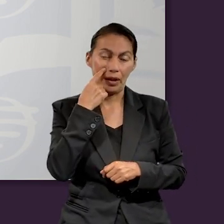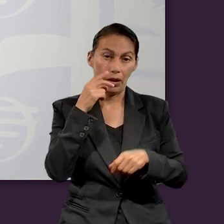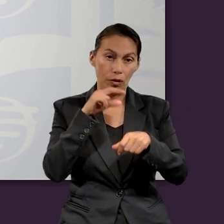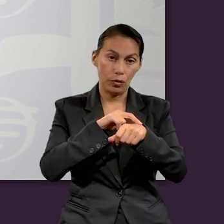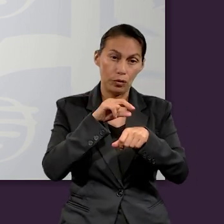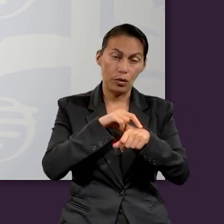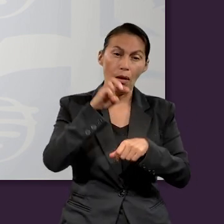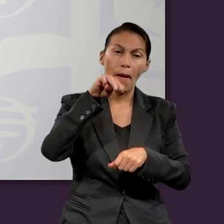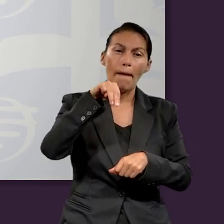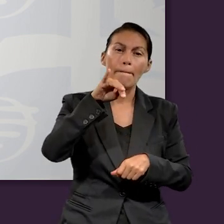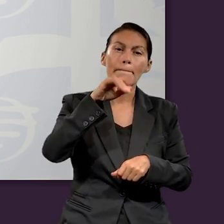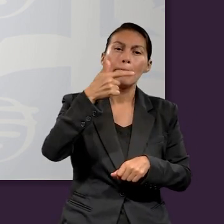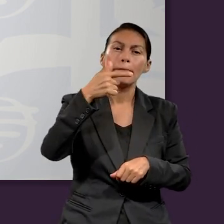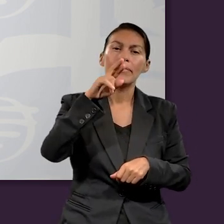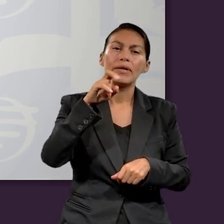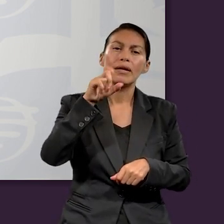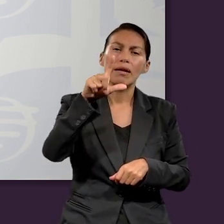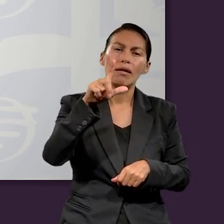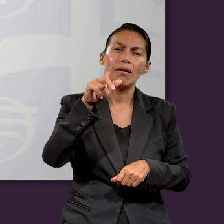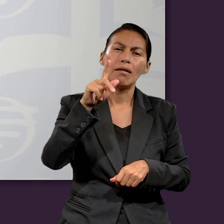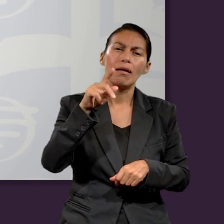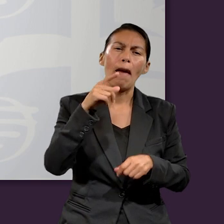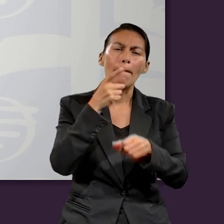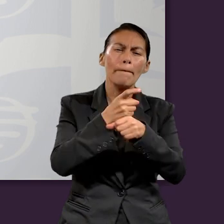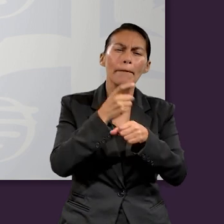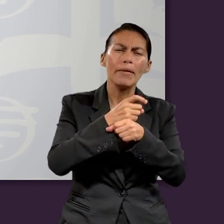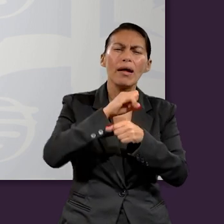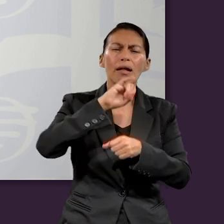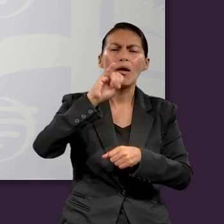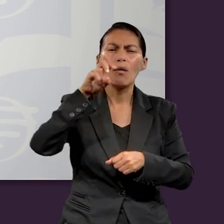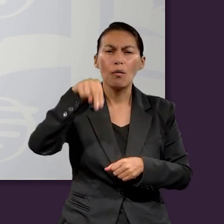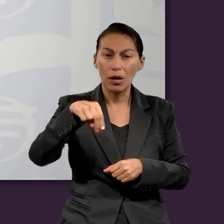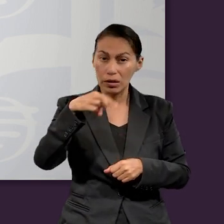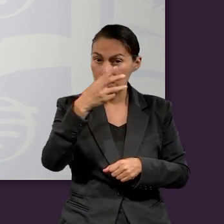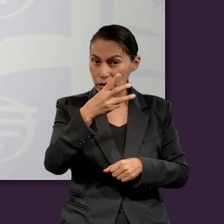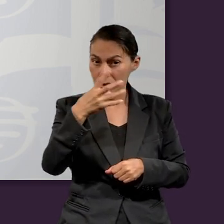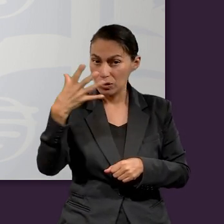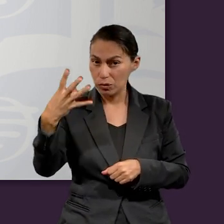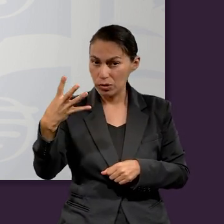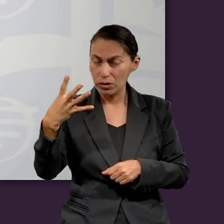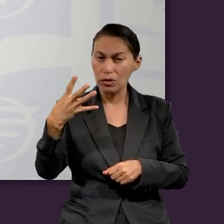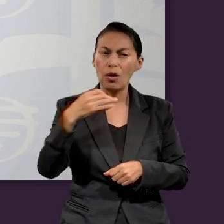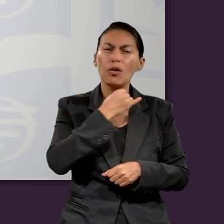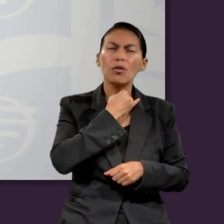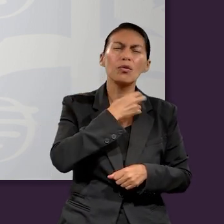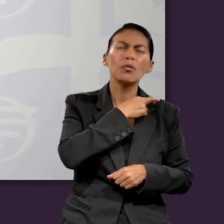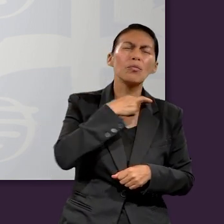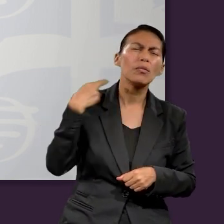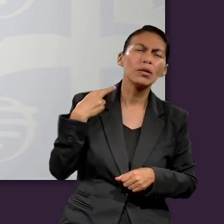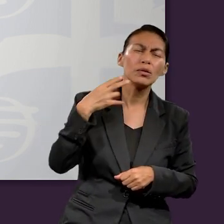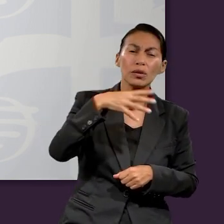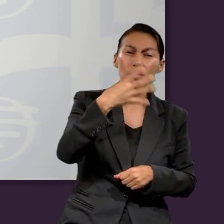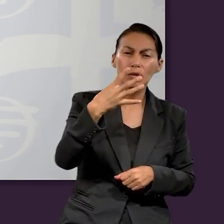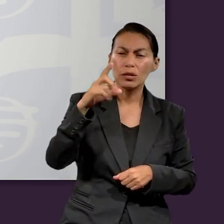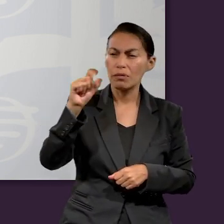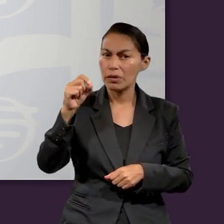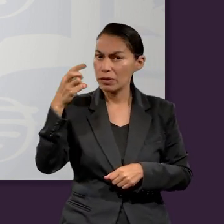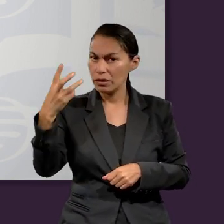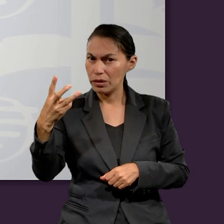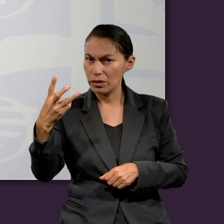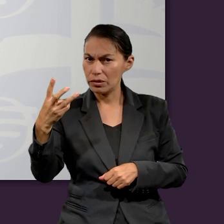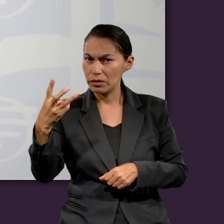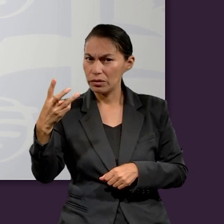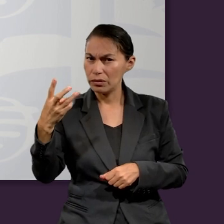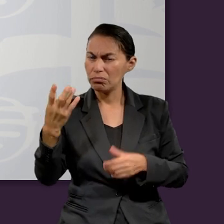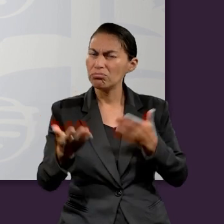Bueno, quisiéramos preguntarle al doctor Miguel Patiño, Primera de Juan 3.4, comparado con